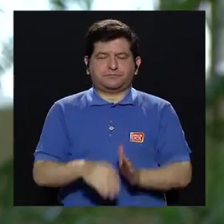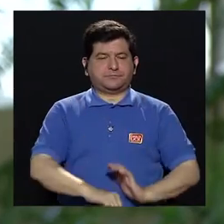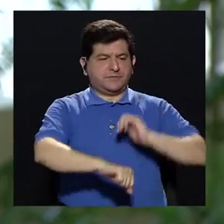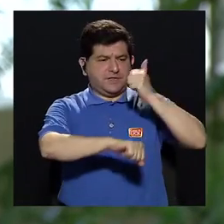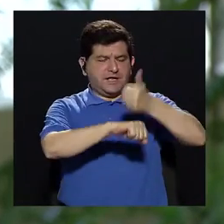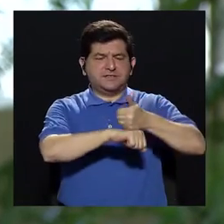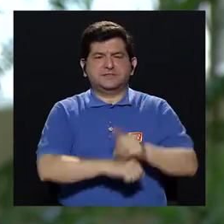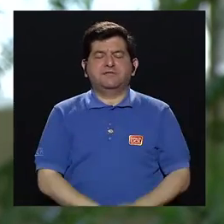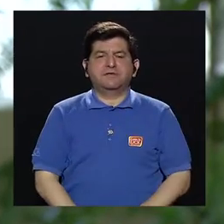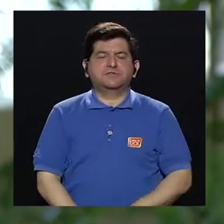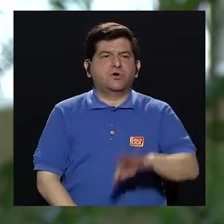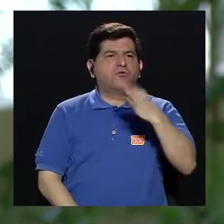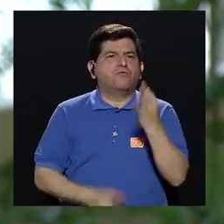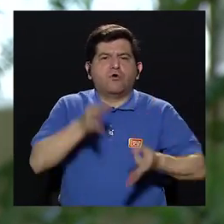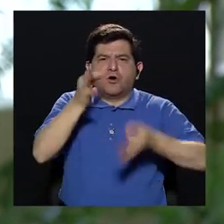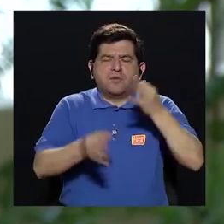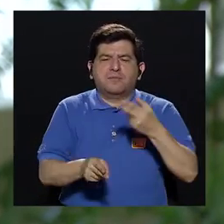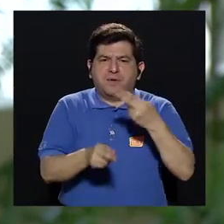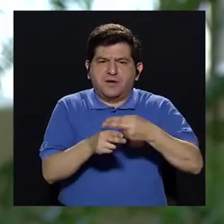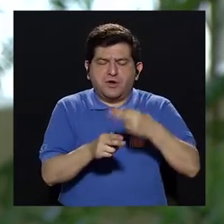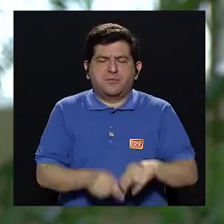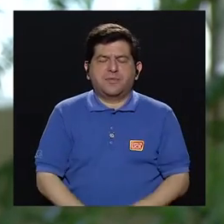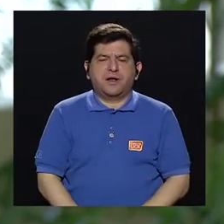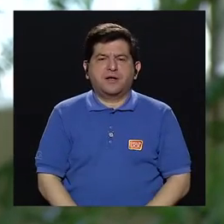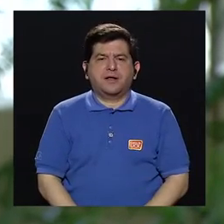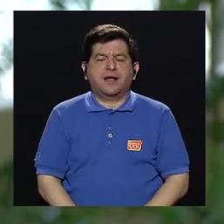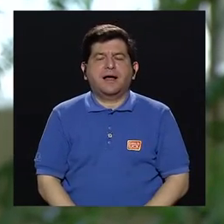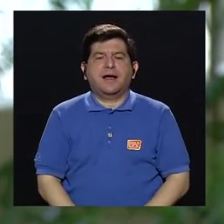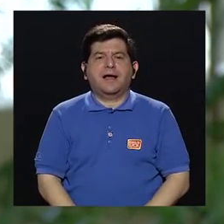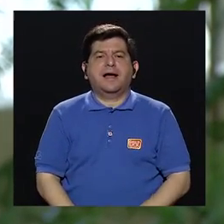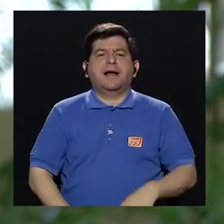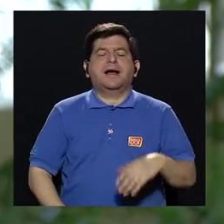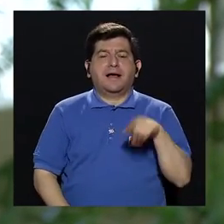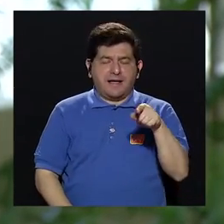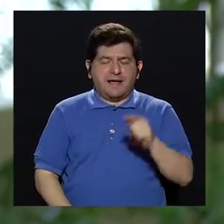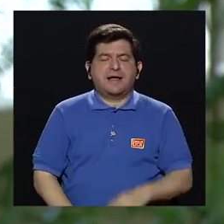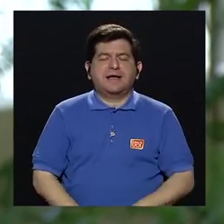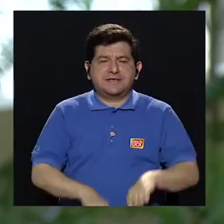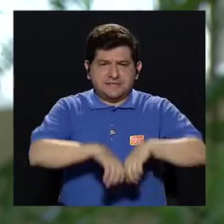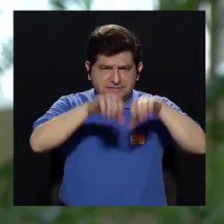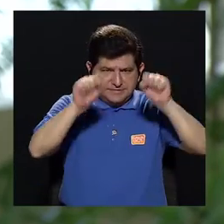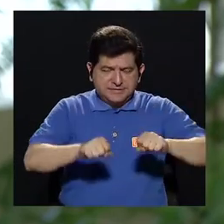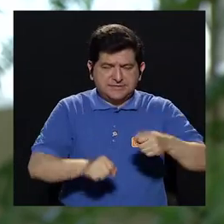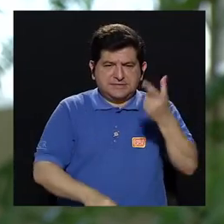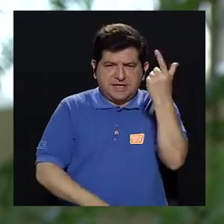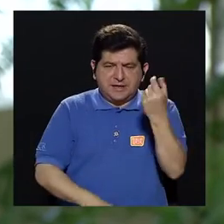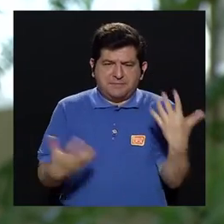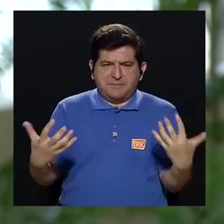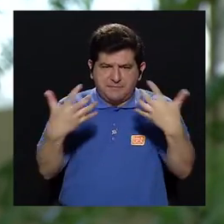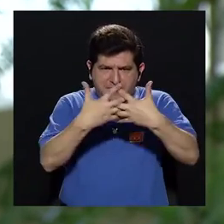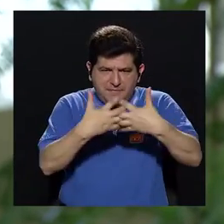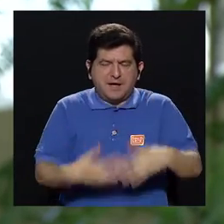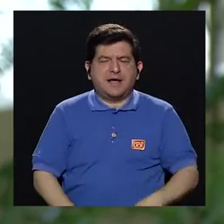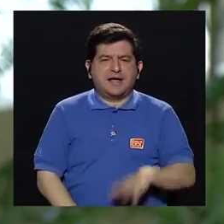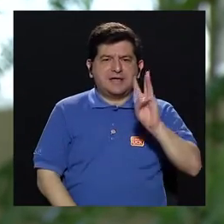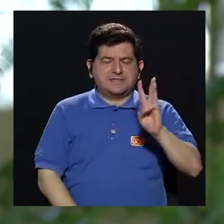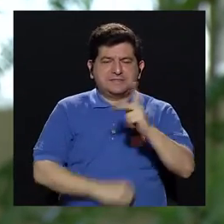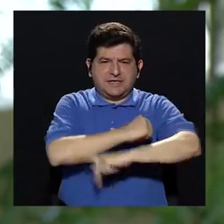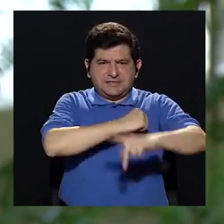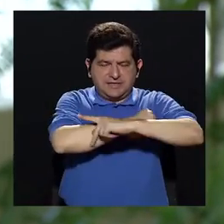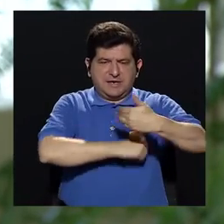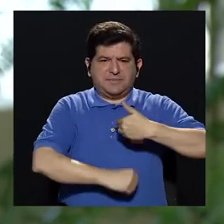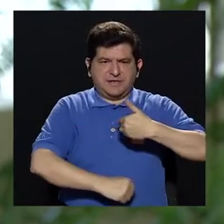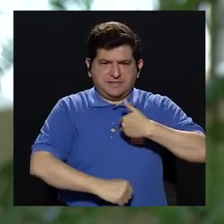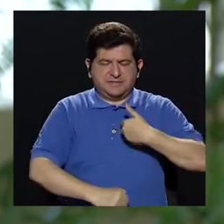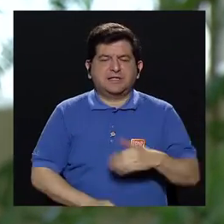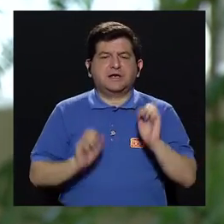creó una figura jurídica que se llama Operadora de Pensión Complementaria, de las cuales existen seis hoy en el